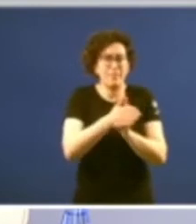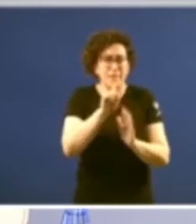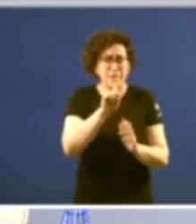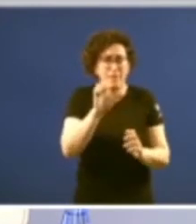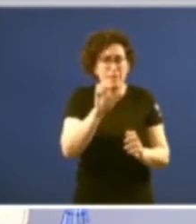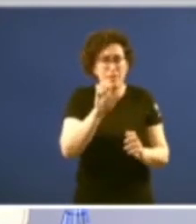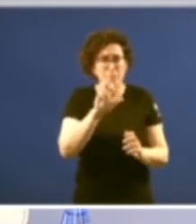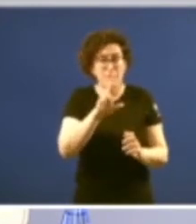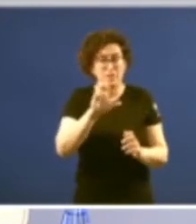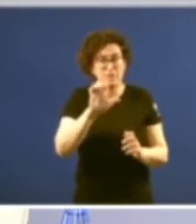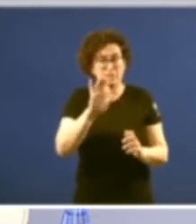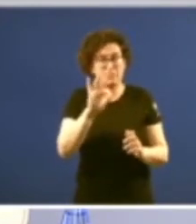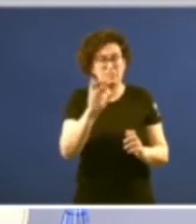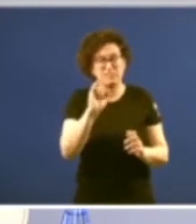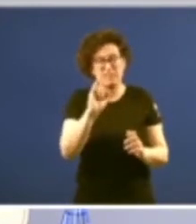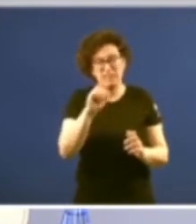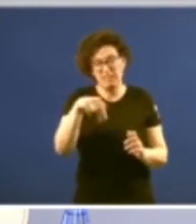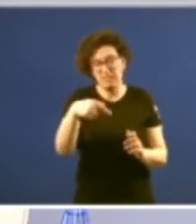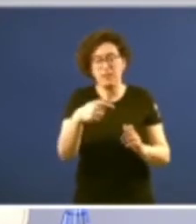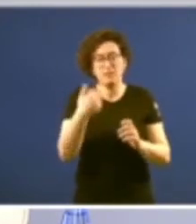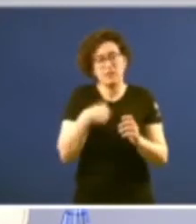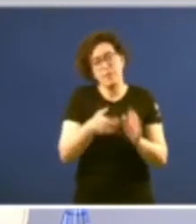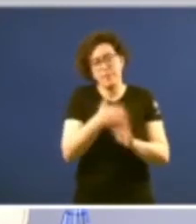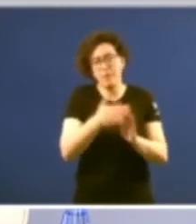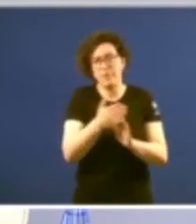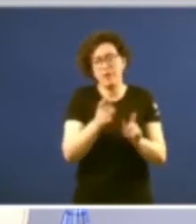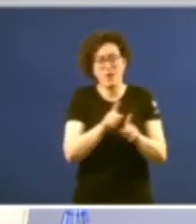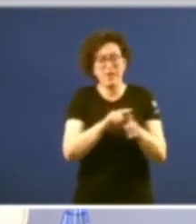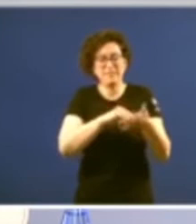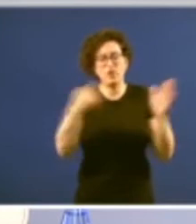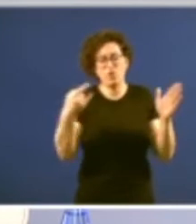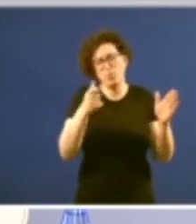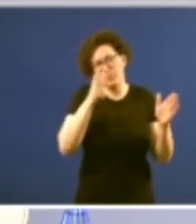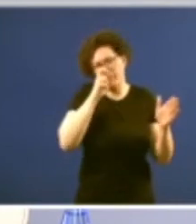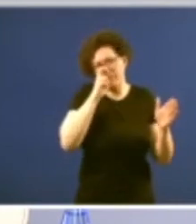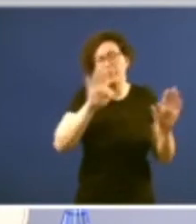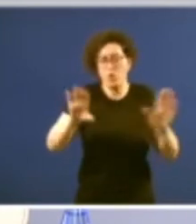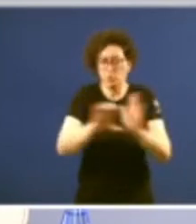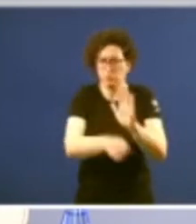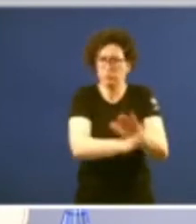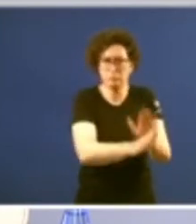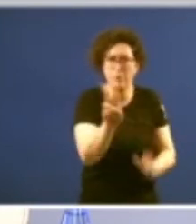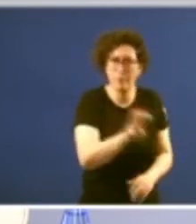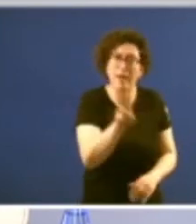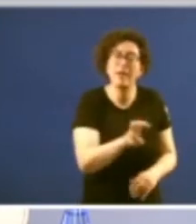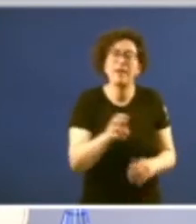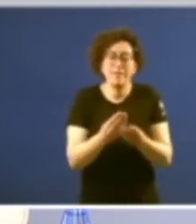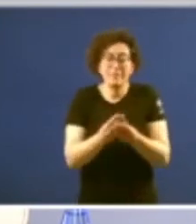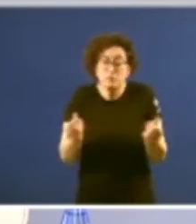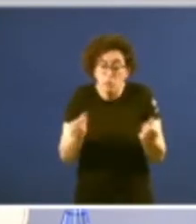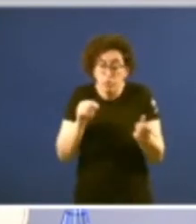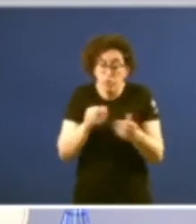un pouco xa obsoleta en termos tecnolóxicos pero non constitucionais disolución e